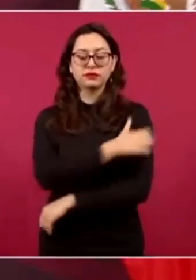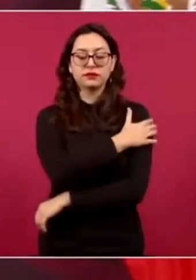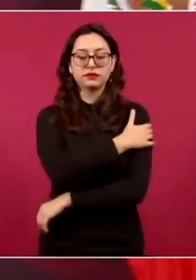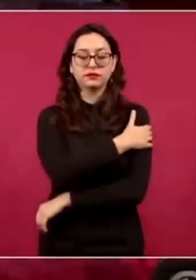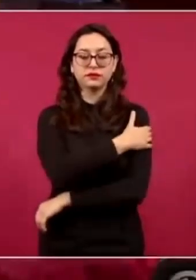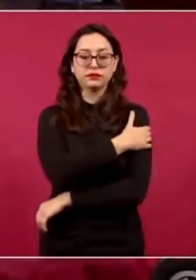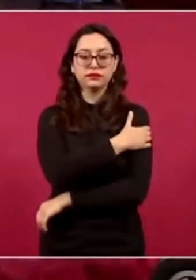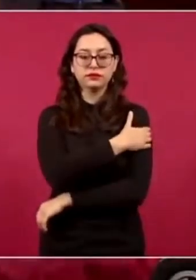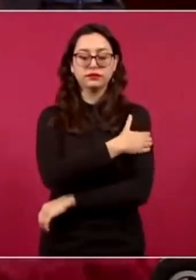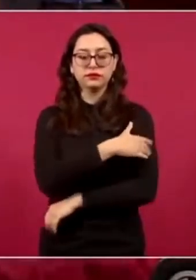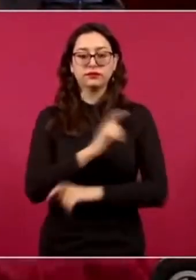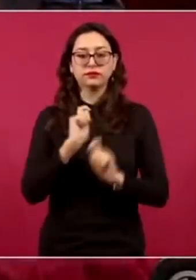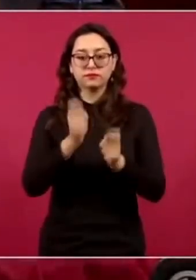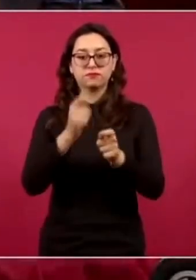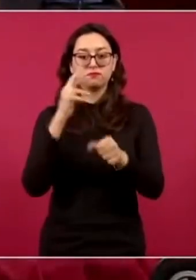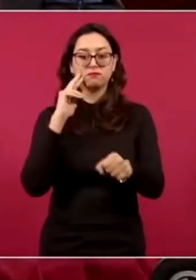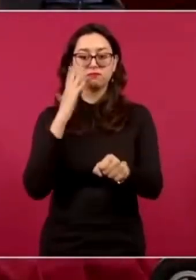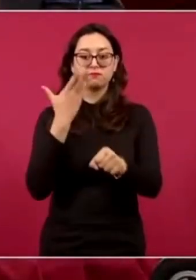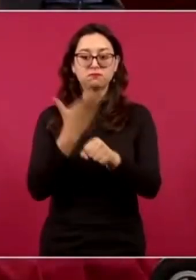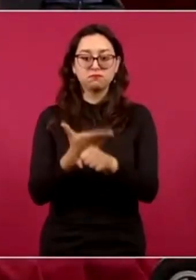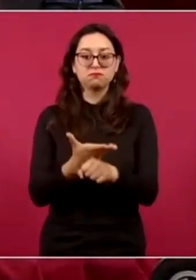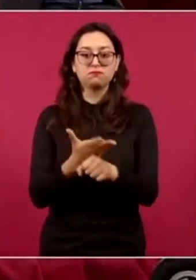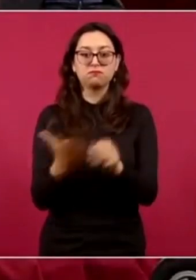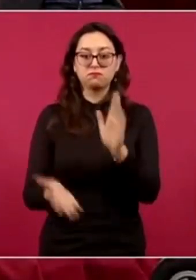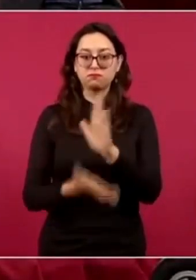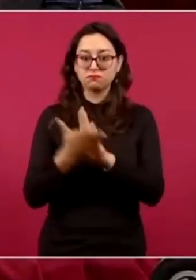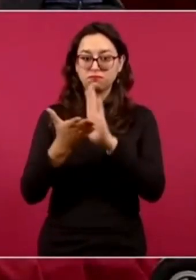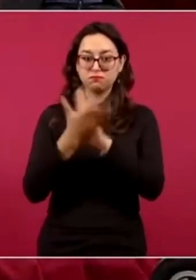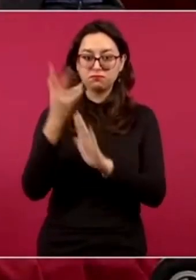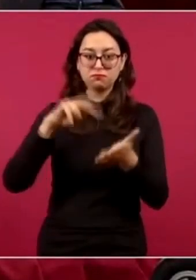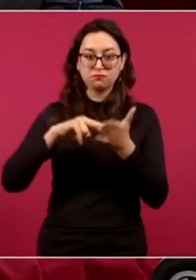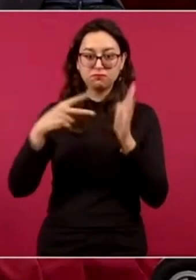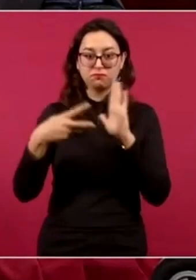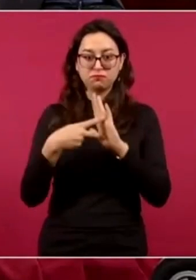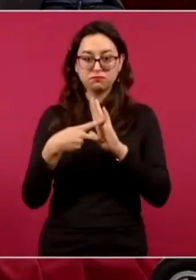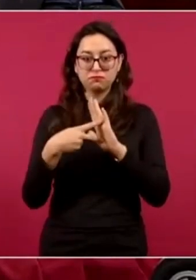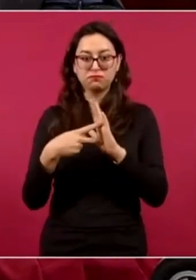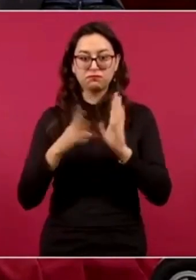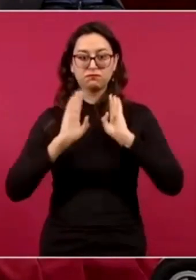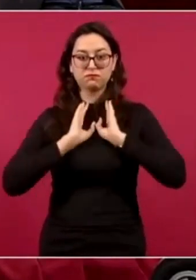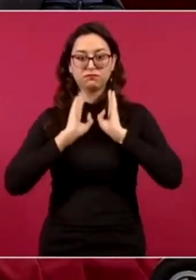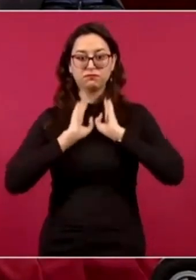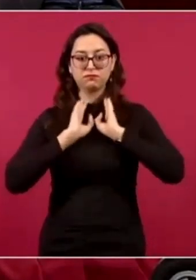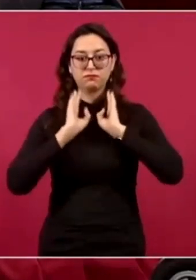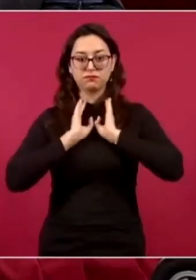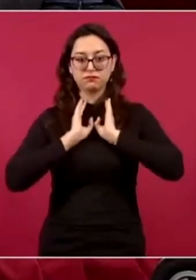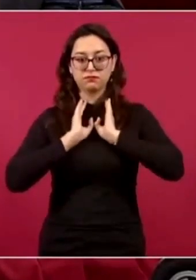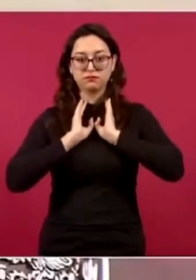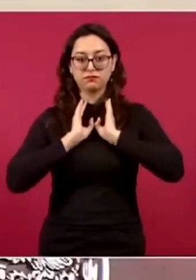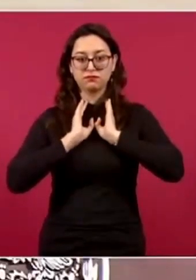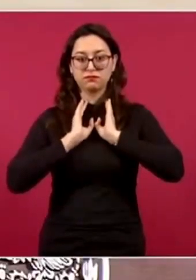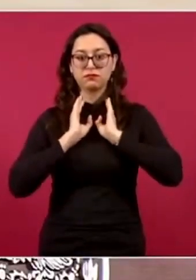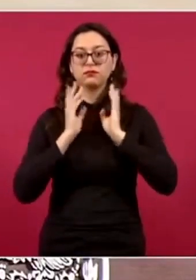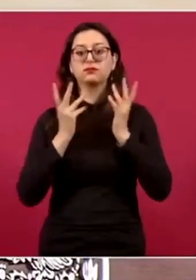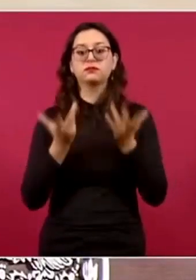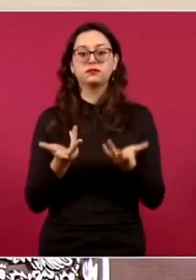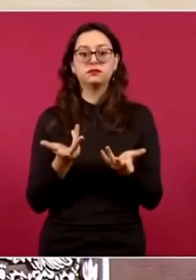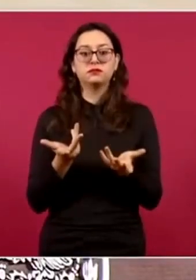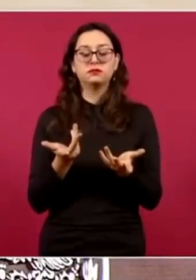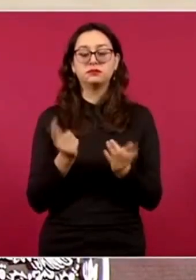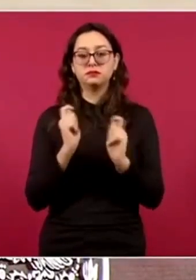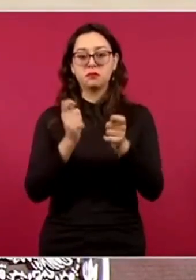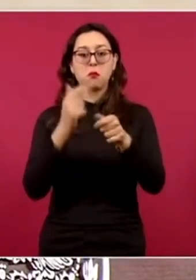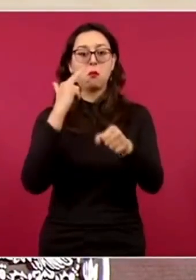a cargo de la construcción los ingenieros militares de las sucursales de los bancos del bienestar en Chiapas